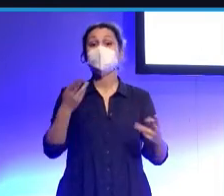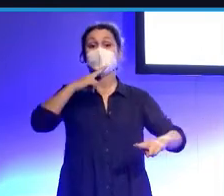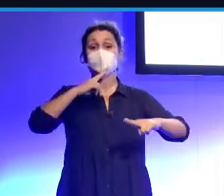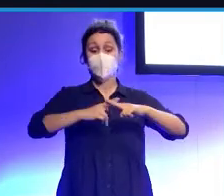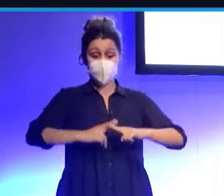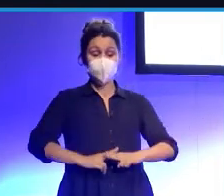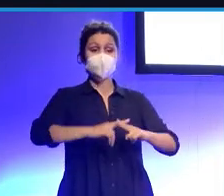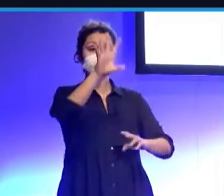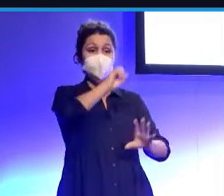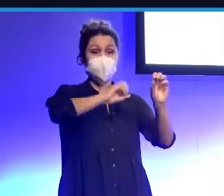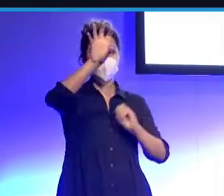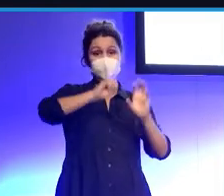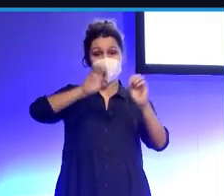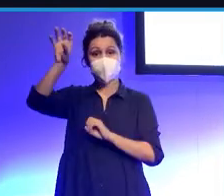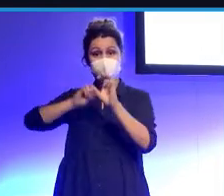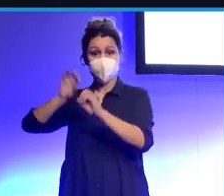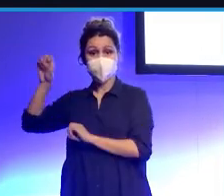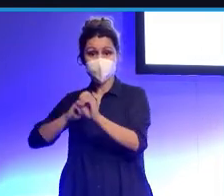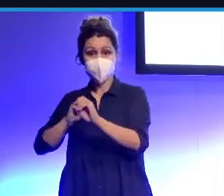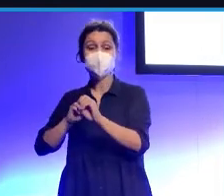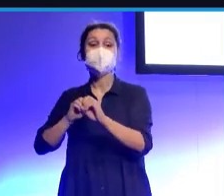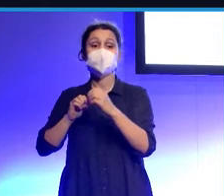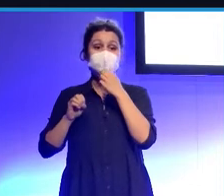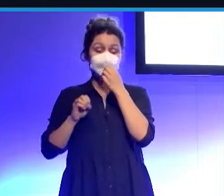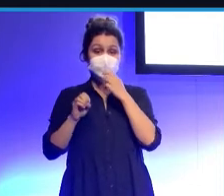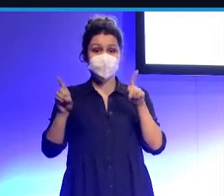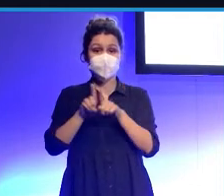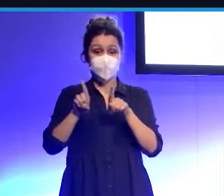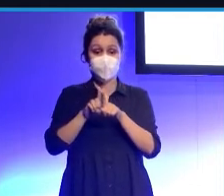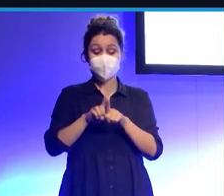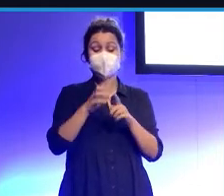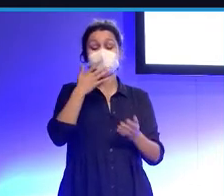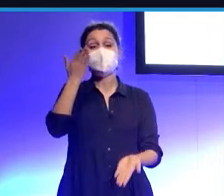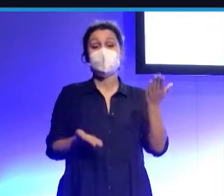jugador, Entonces, aquí estamos viendo que rinde mejor este año que el año pasado.